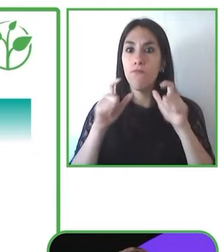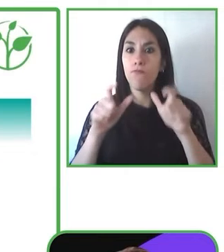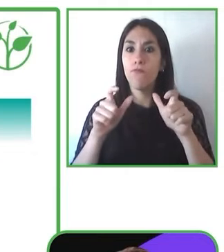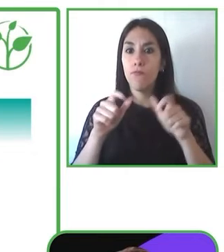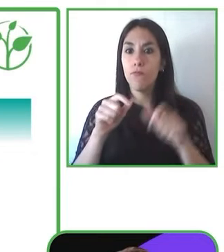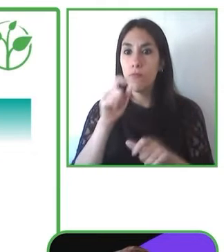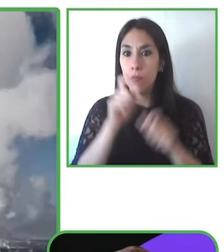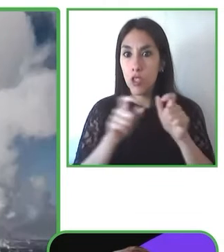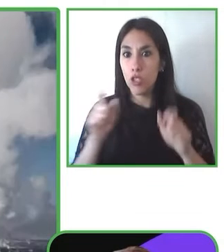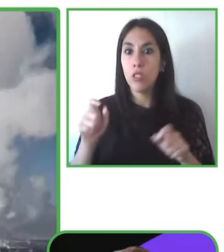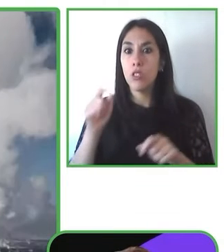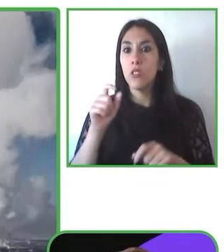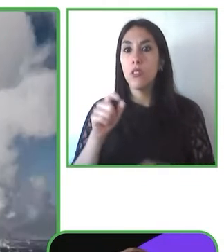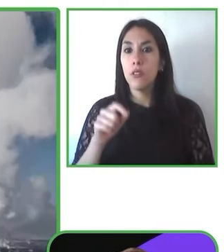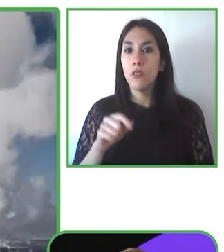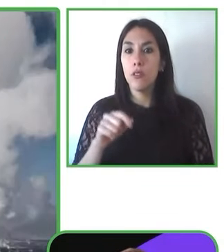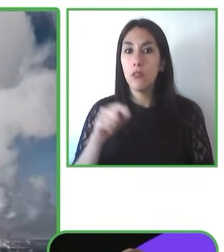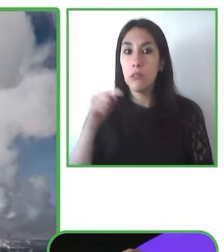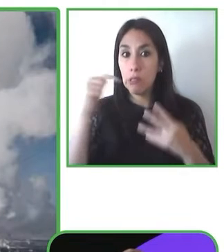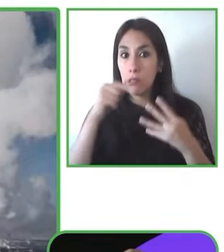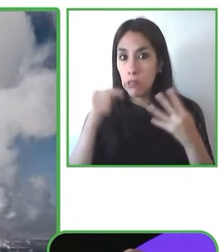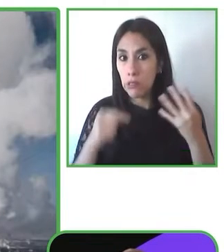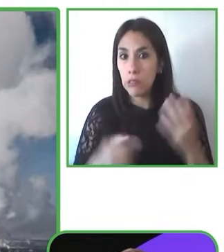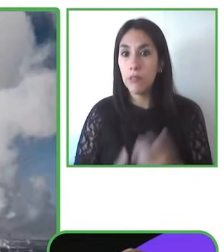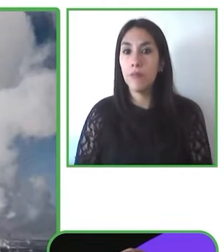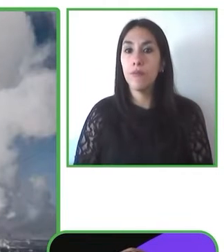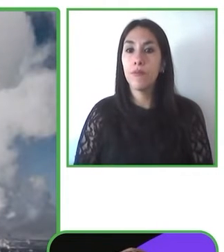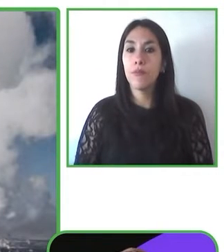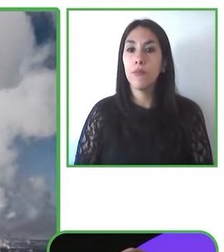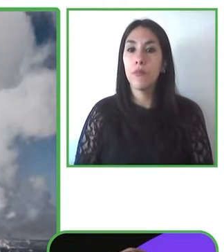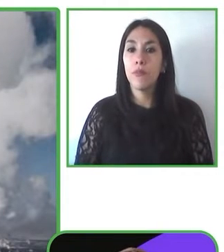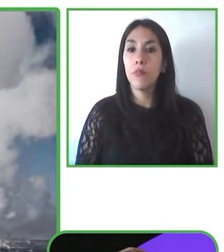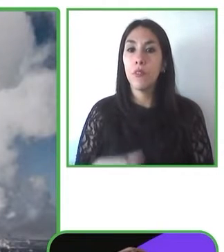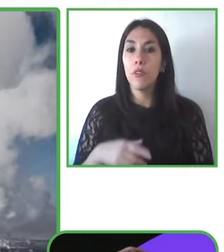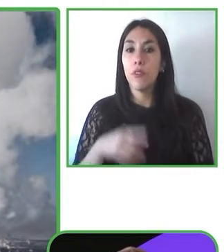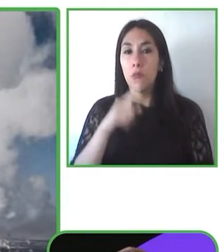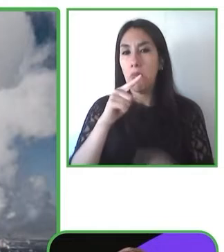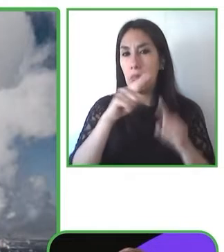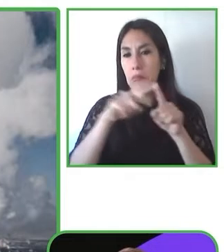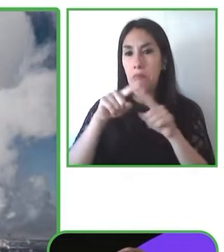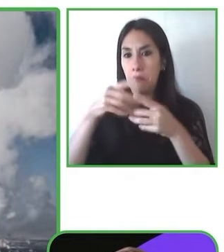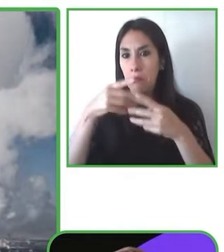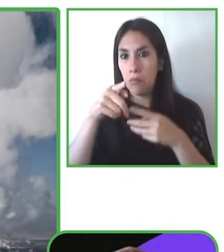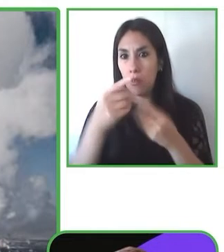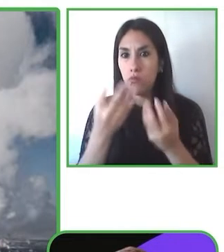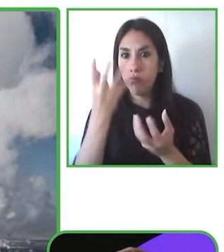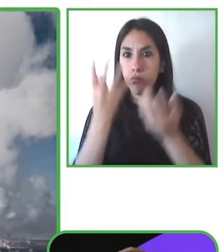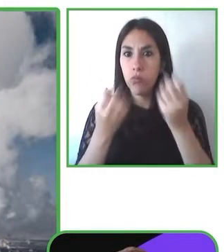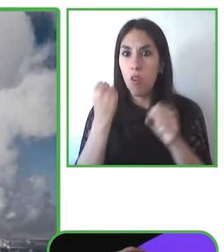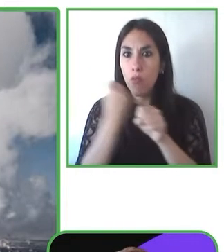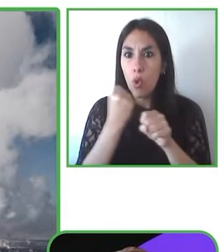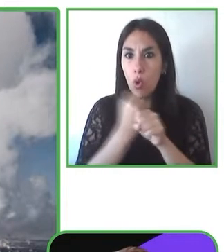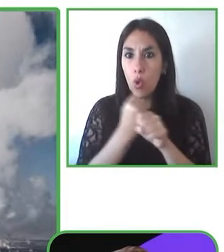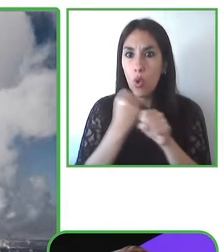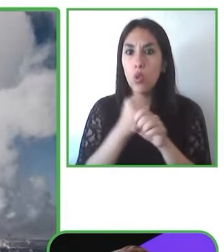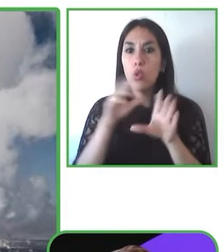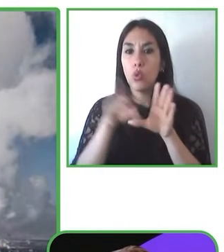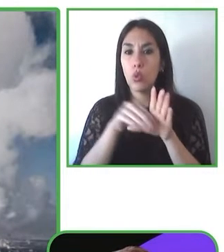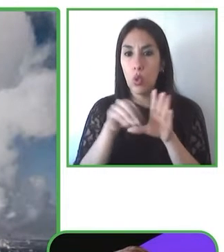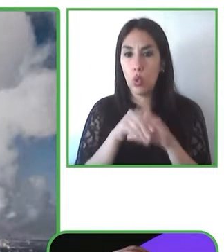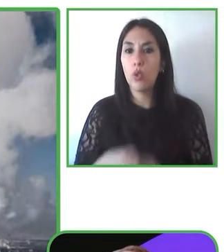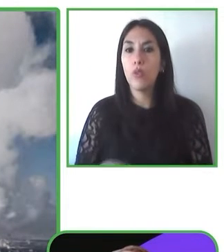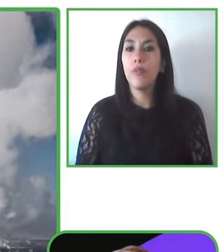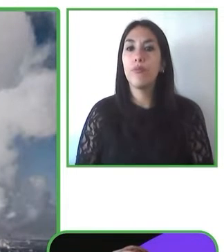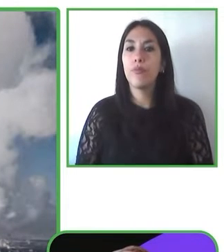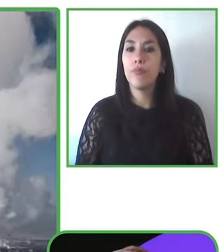de ser inclusivos también. Siguiente diapositiva. La accesibilidad, la inaccesibilidad